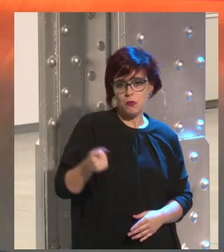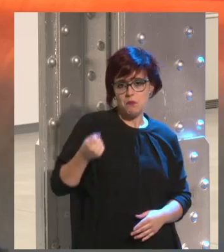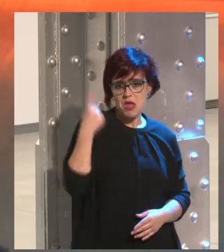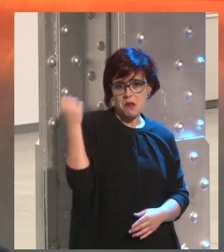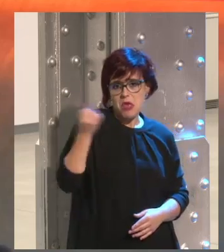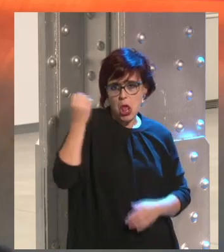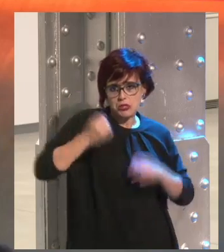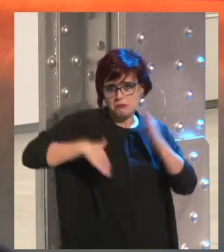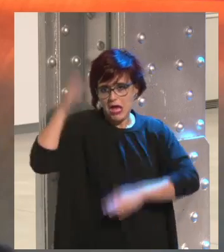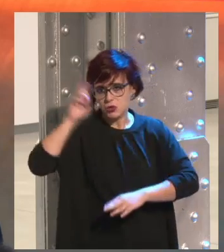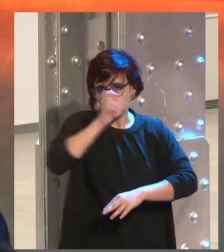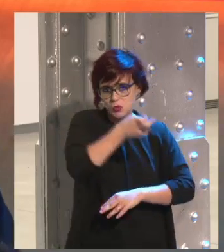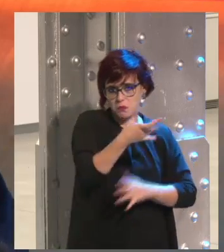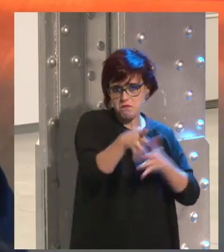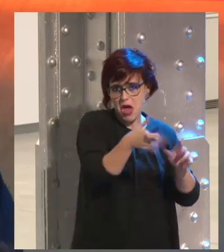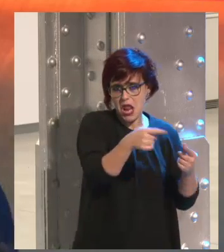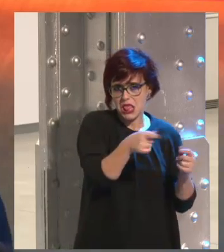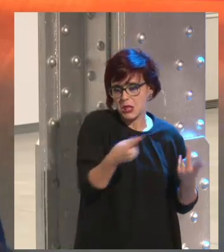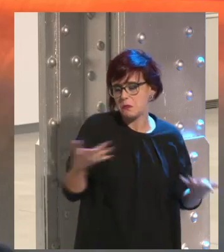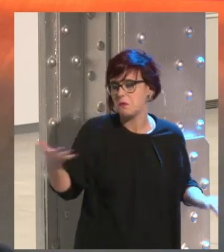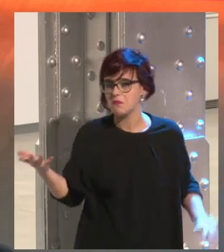millones le costó Instagram, tampoco fue tanto.